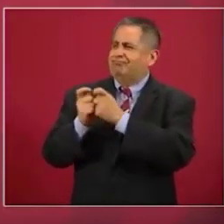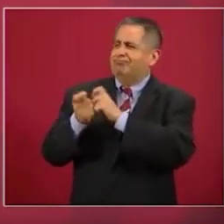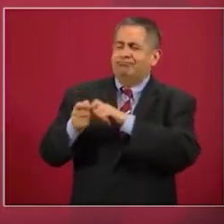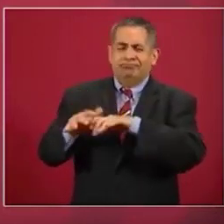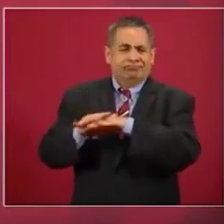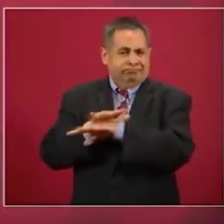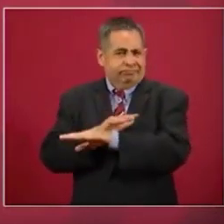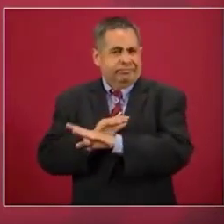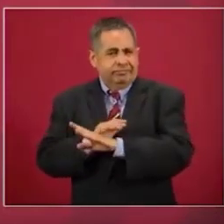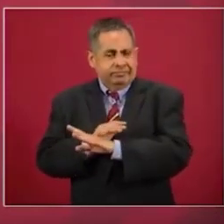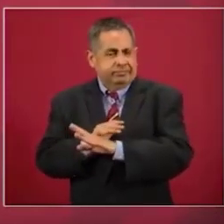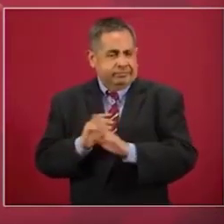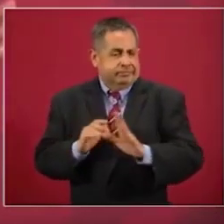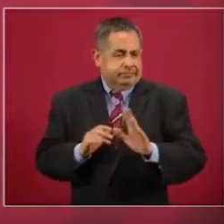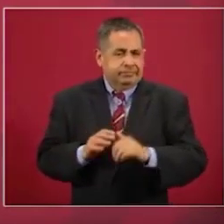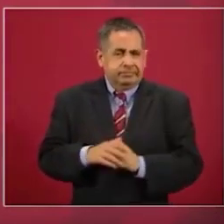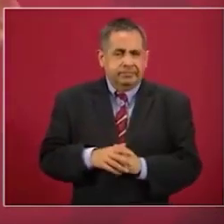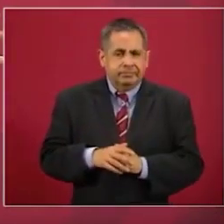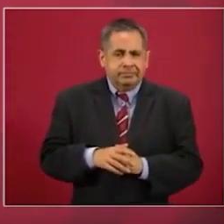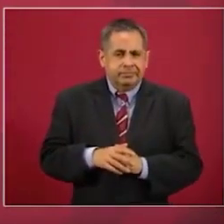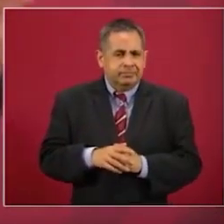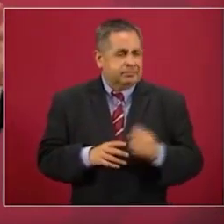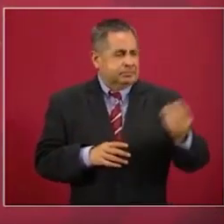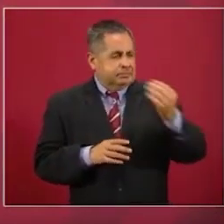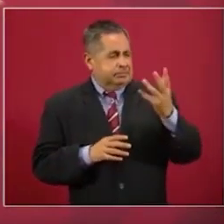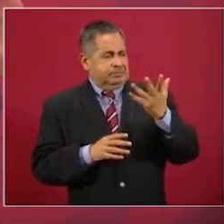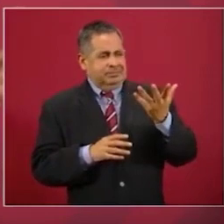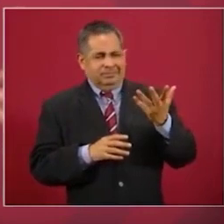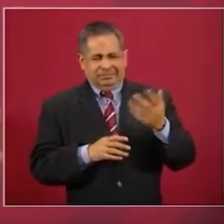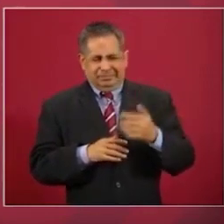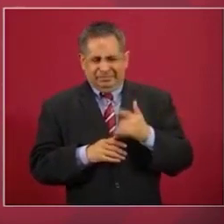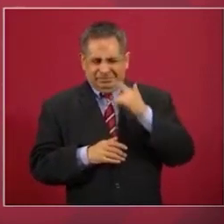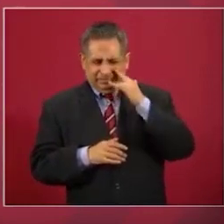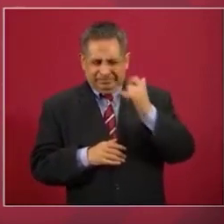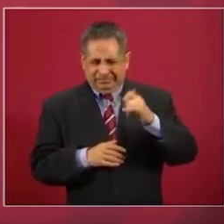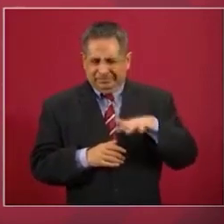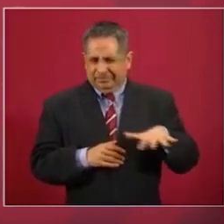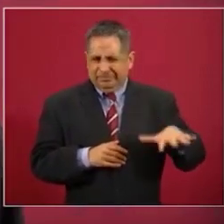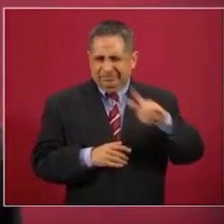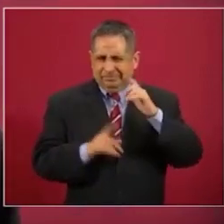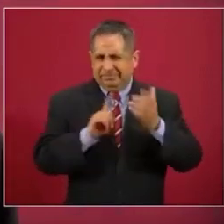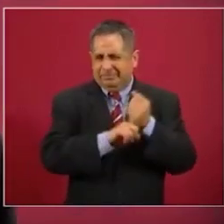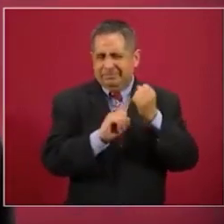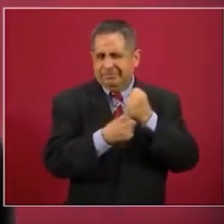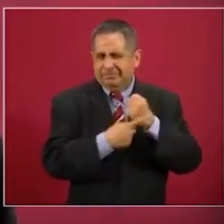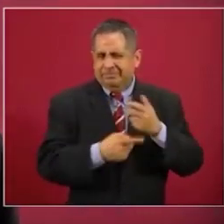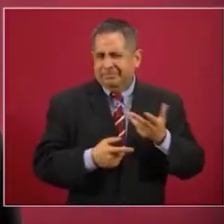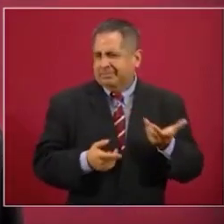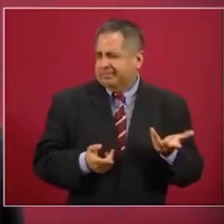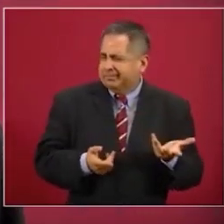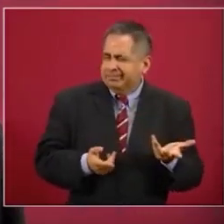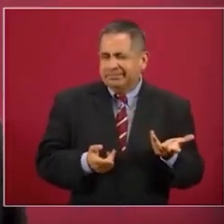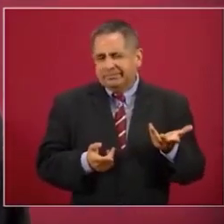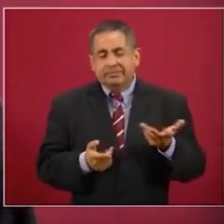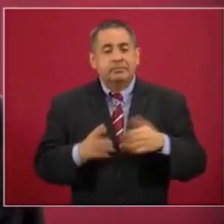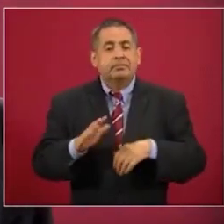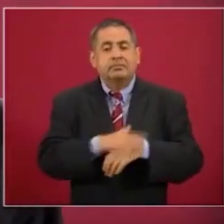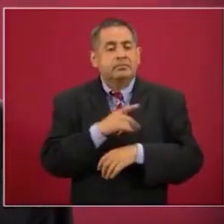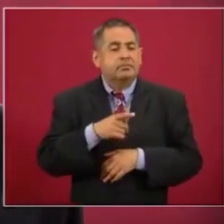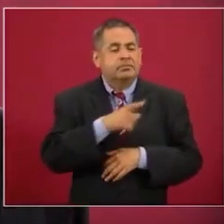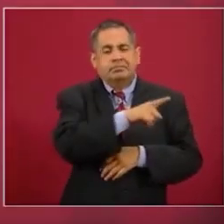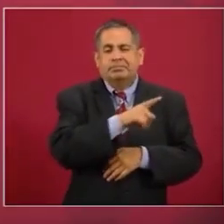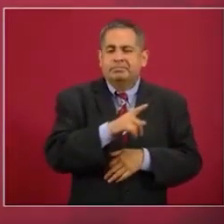Entonces, se enrarece mucho el ambiente, porque se